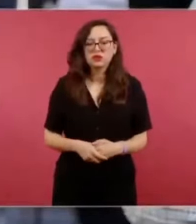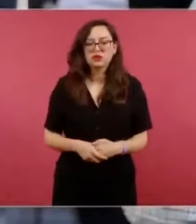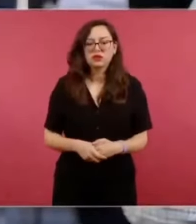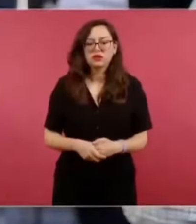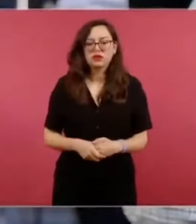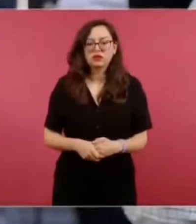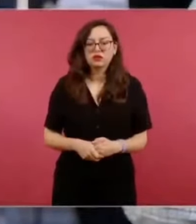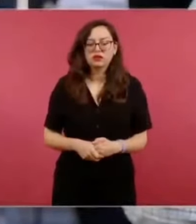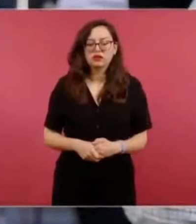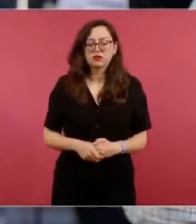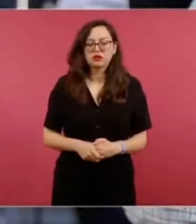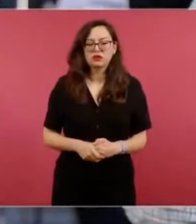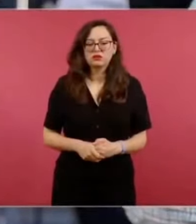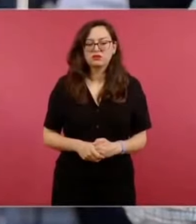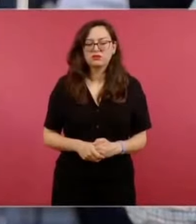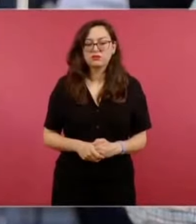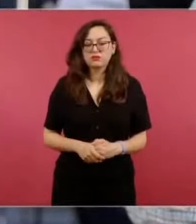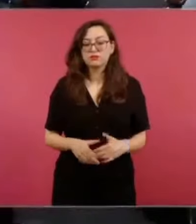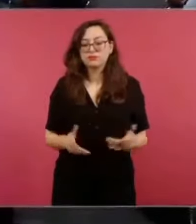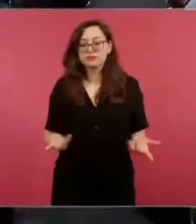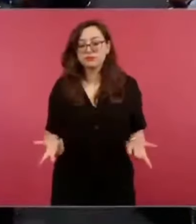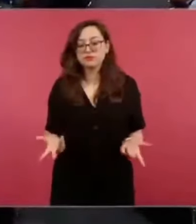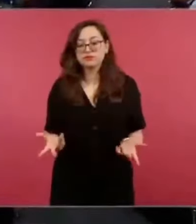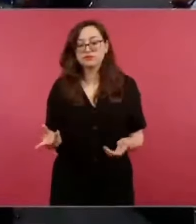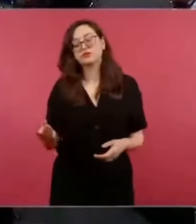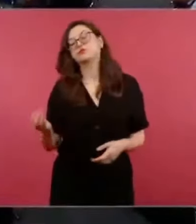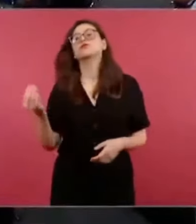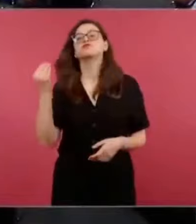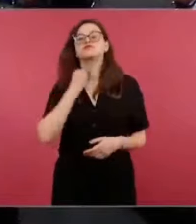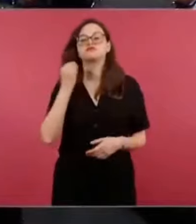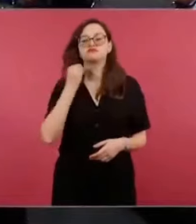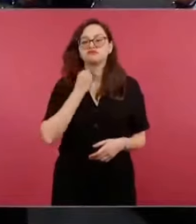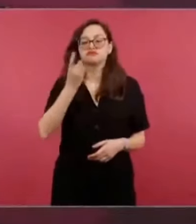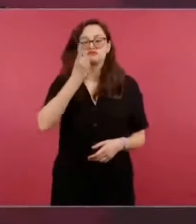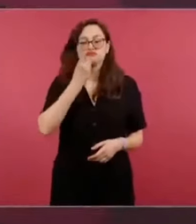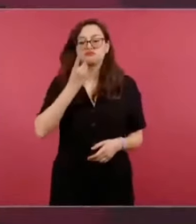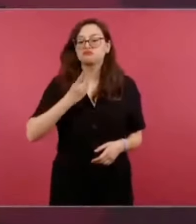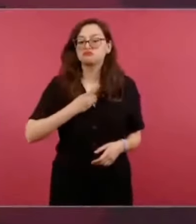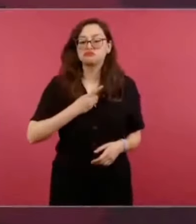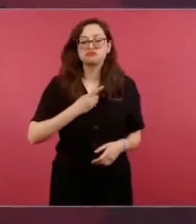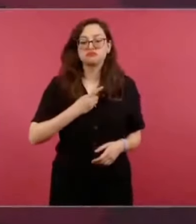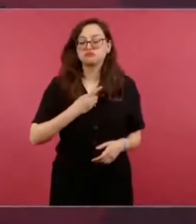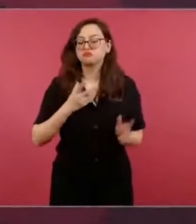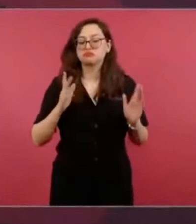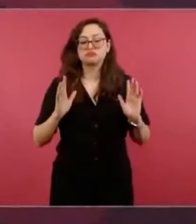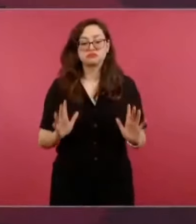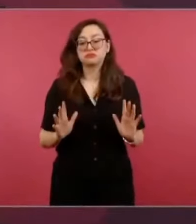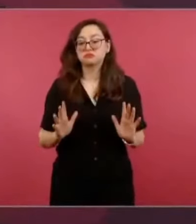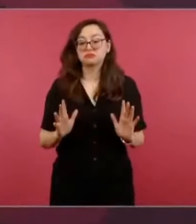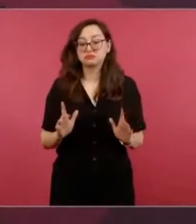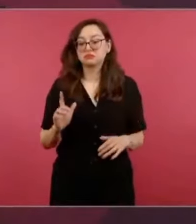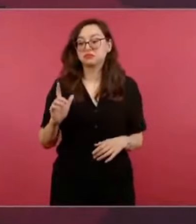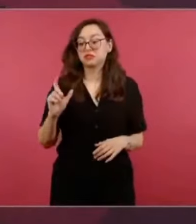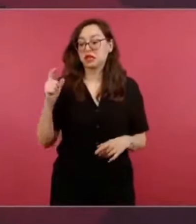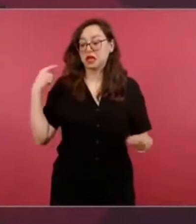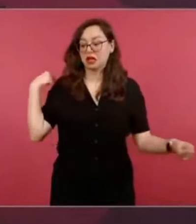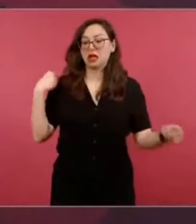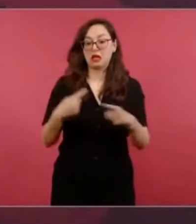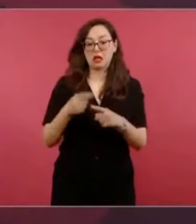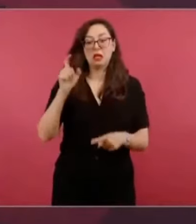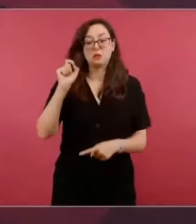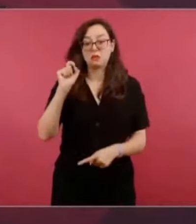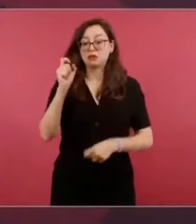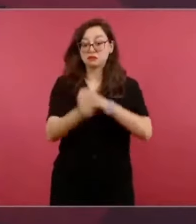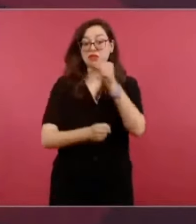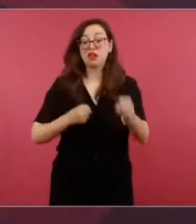Bueno, me dicen los abogados que no prescribe, porque como se ha seguido pagando la pensión, se